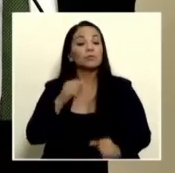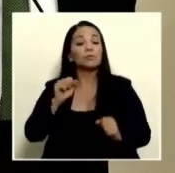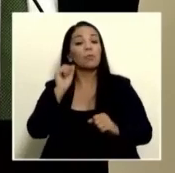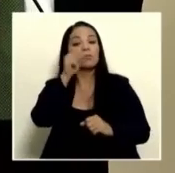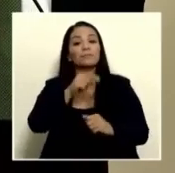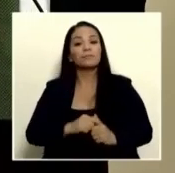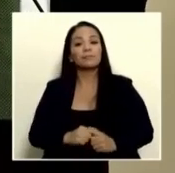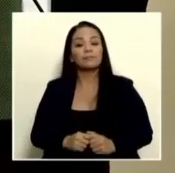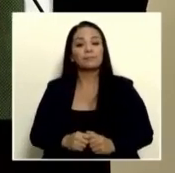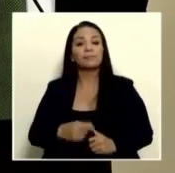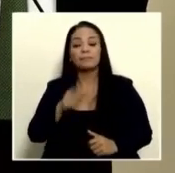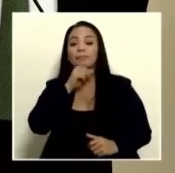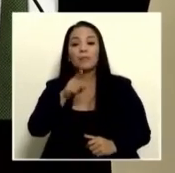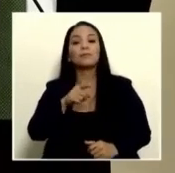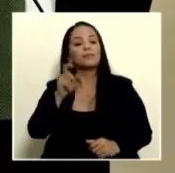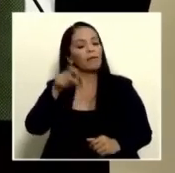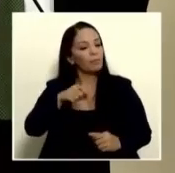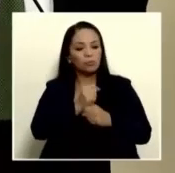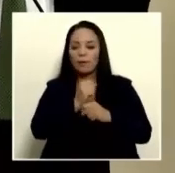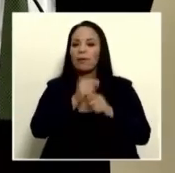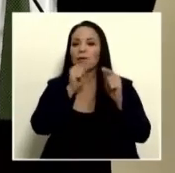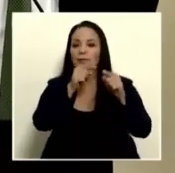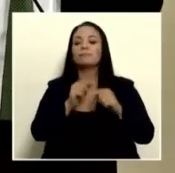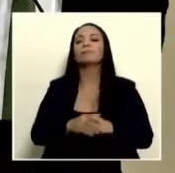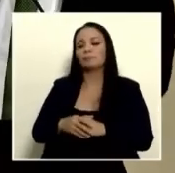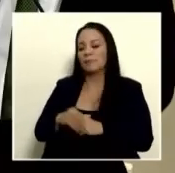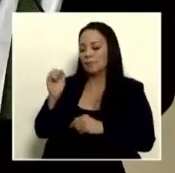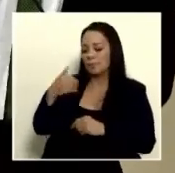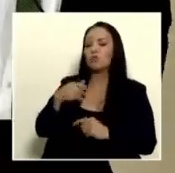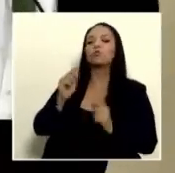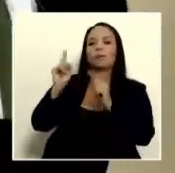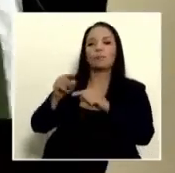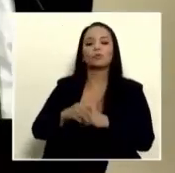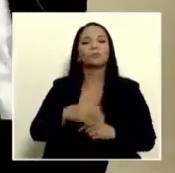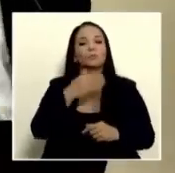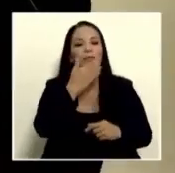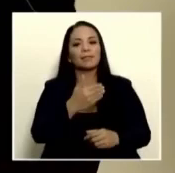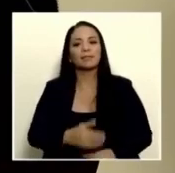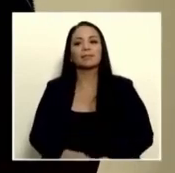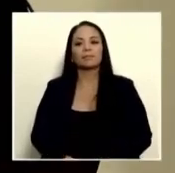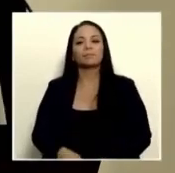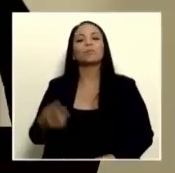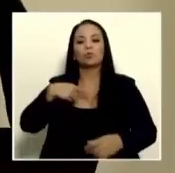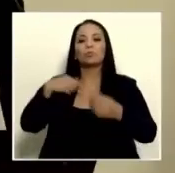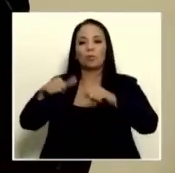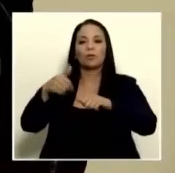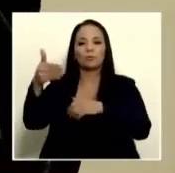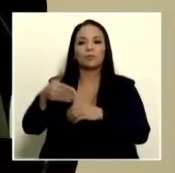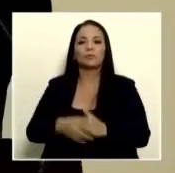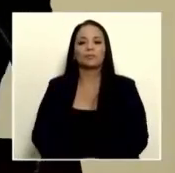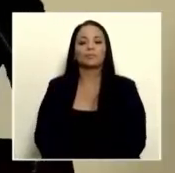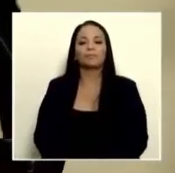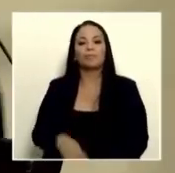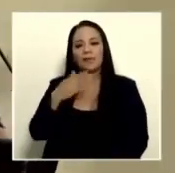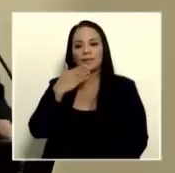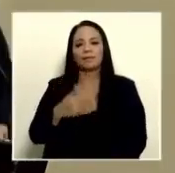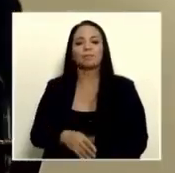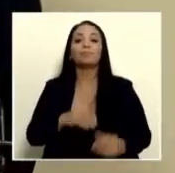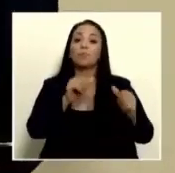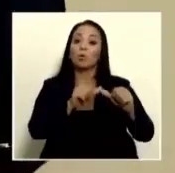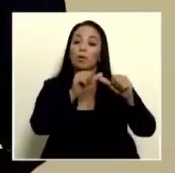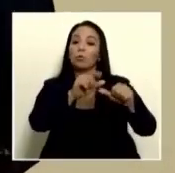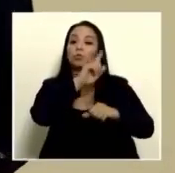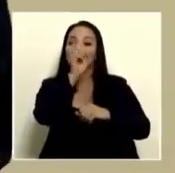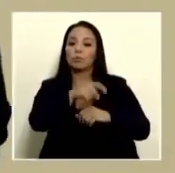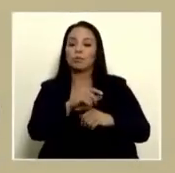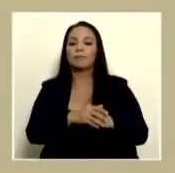porque la verdad es que si hay que entrarle esto ahí vamos a estar señor presidente bueno muchas gracias nos ponemos de acuerdo después gracias continuamos con